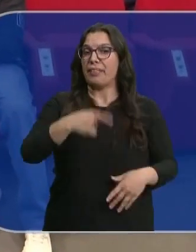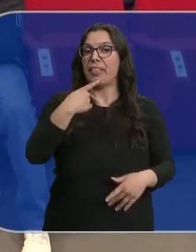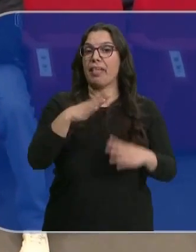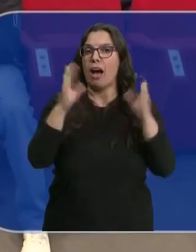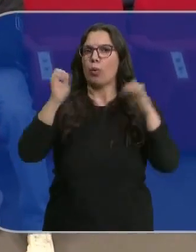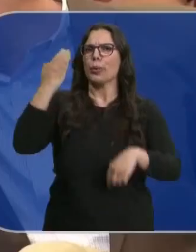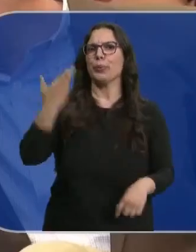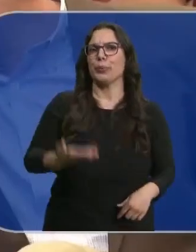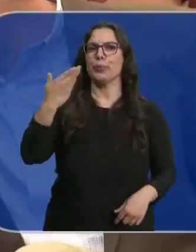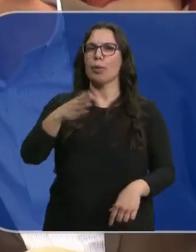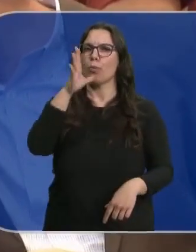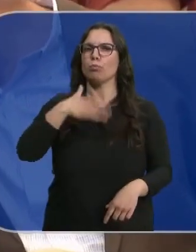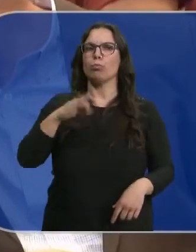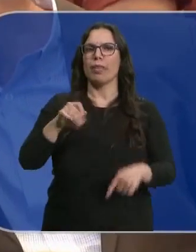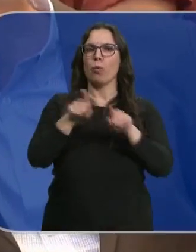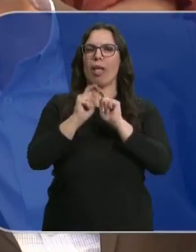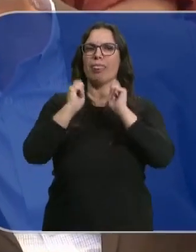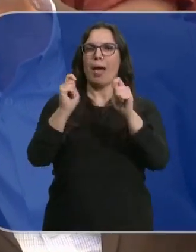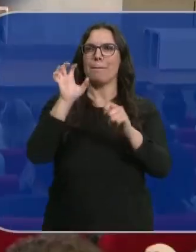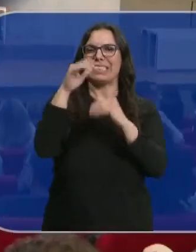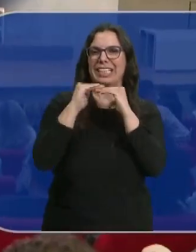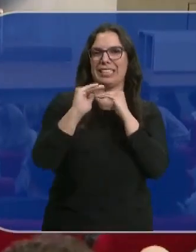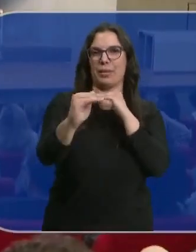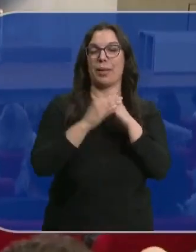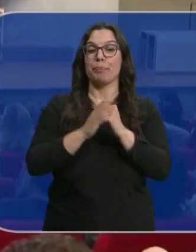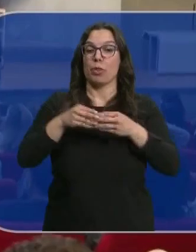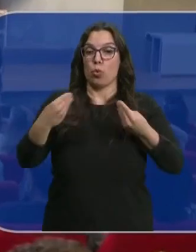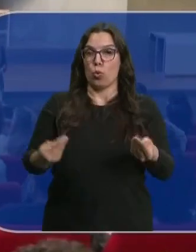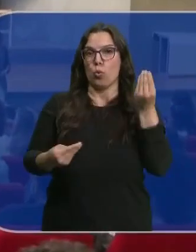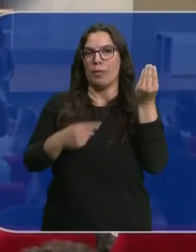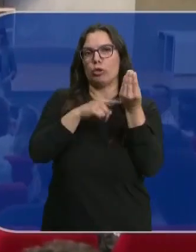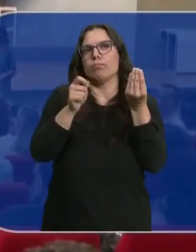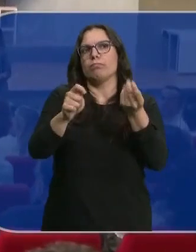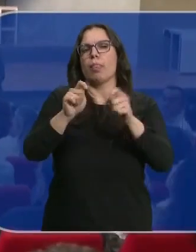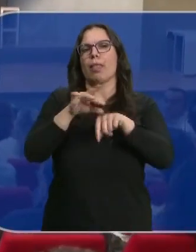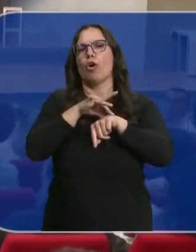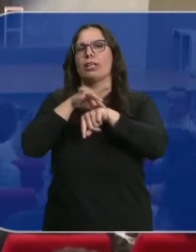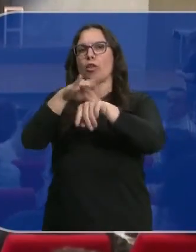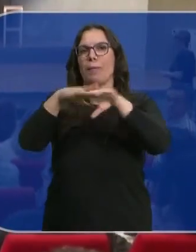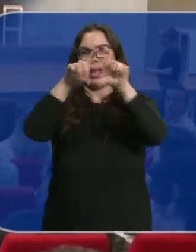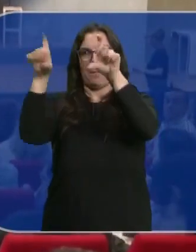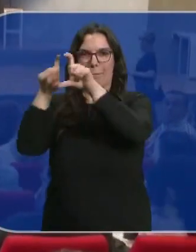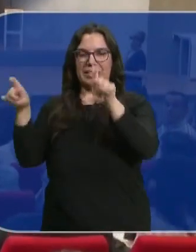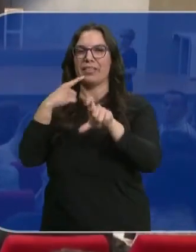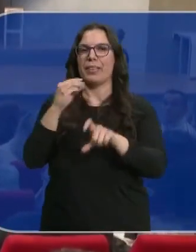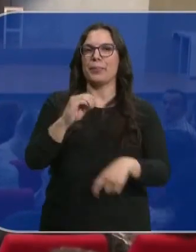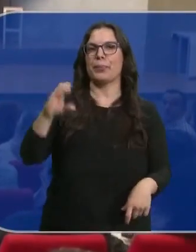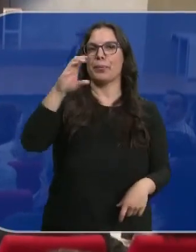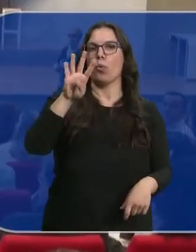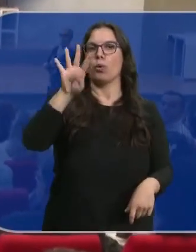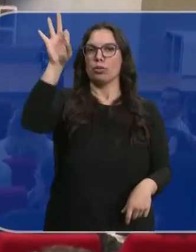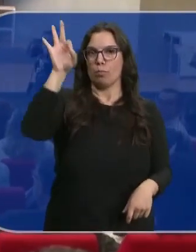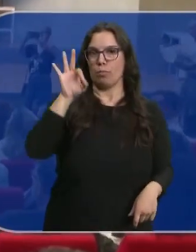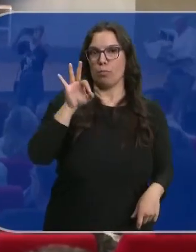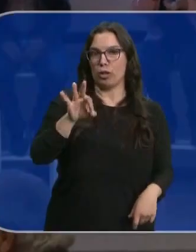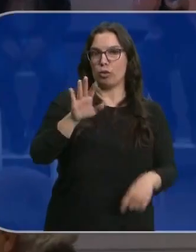importante porque permite dar estabilidad al país. El documento, que es solo una orientación para las empresas, recoge incrementos salariales del